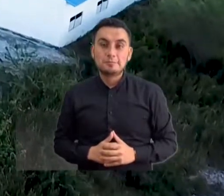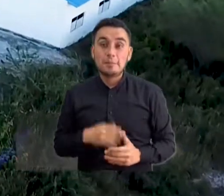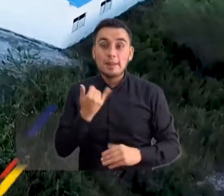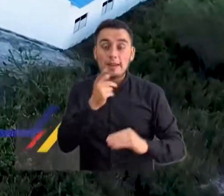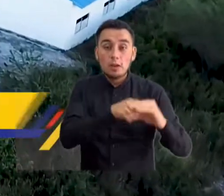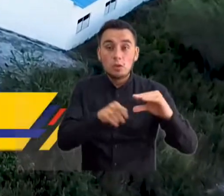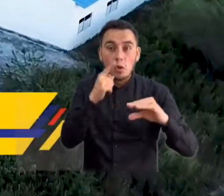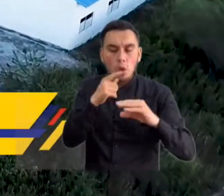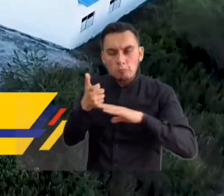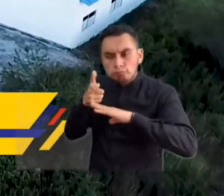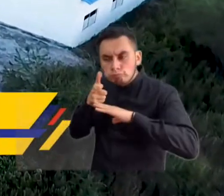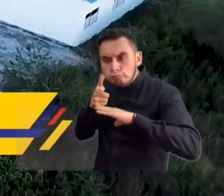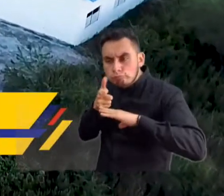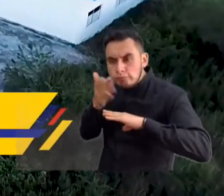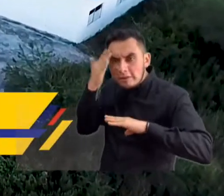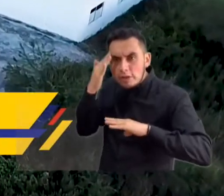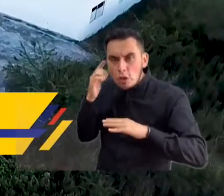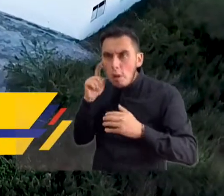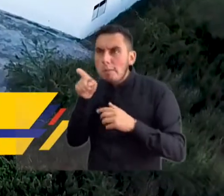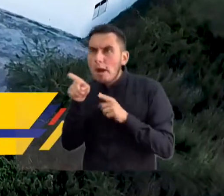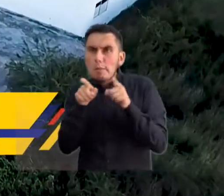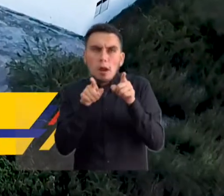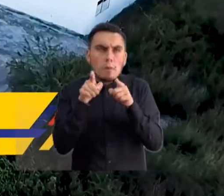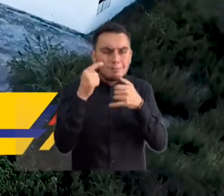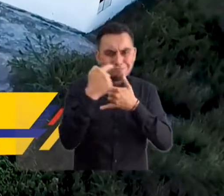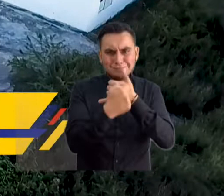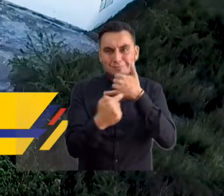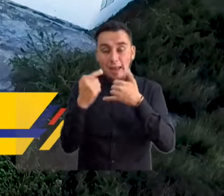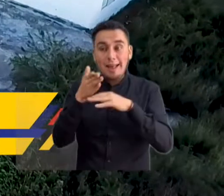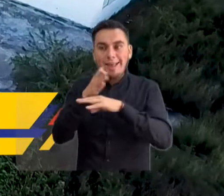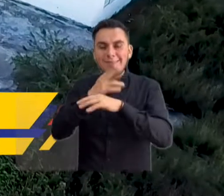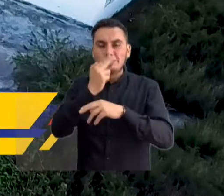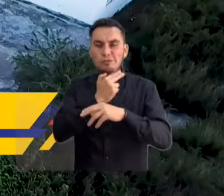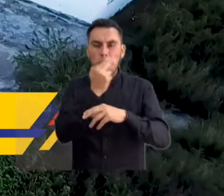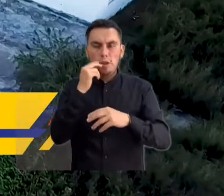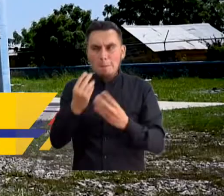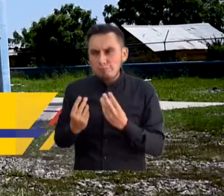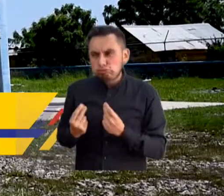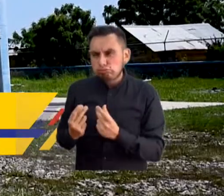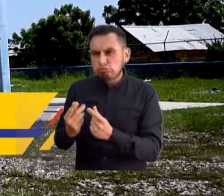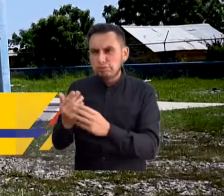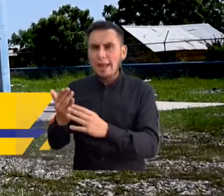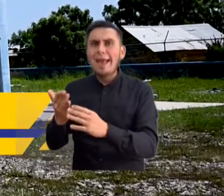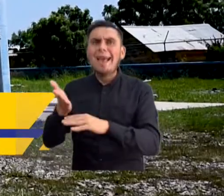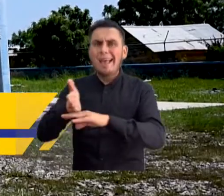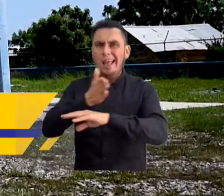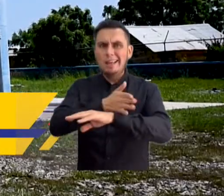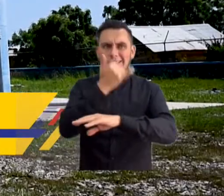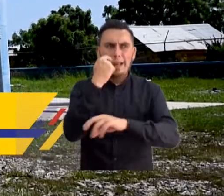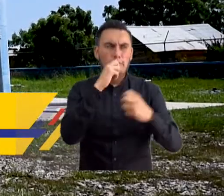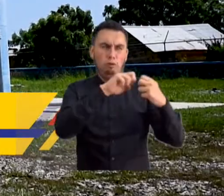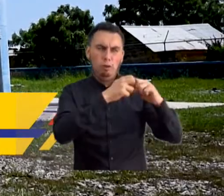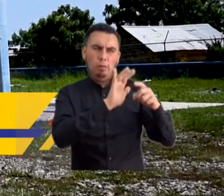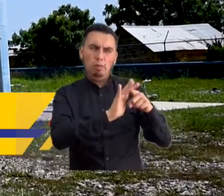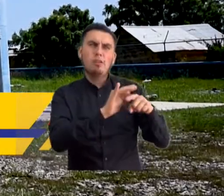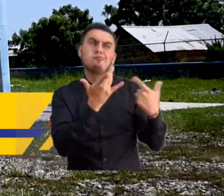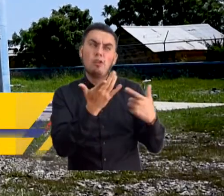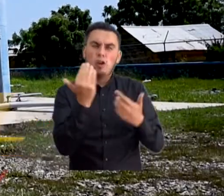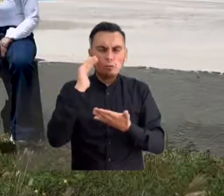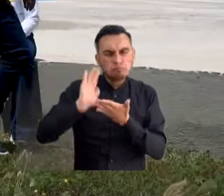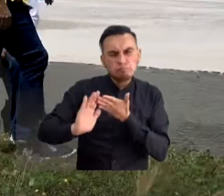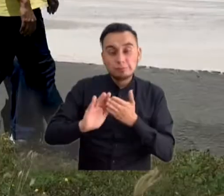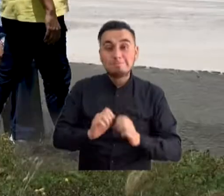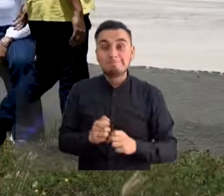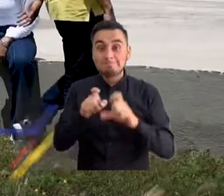La Contraloría General continúa en las regiones revisando compromisos adquiridos para activar proyectos que han presentado problemas en su ejecución.